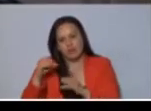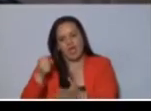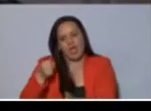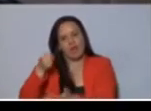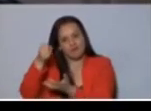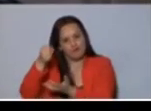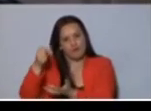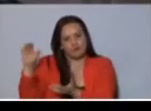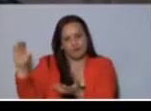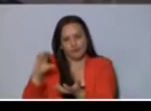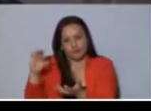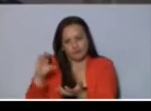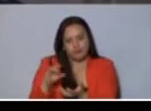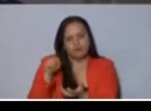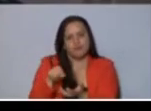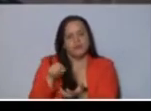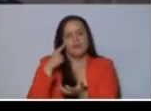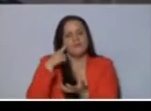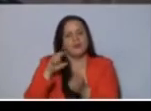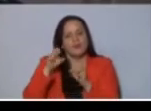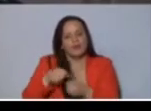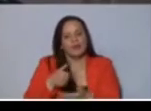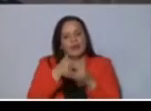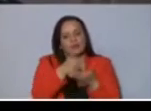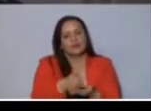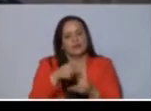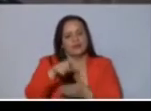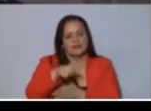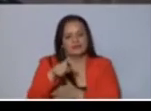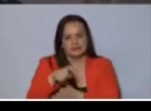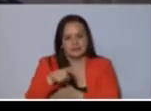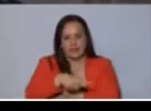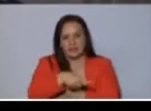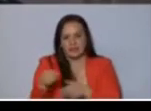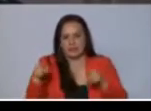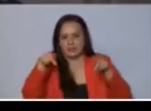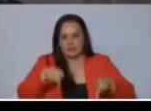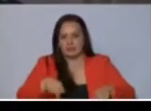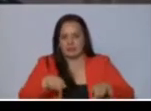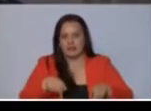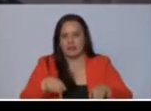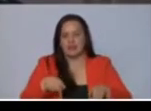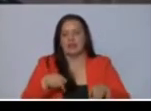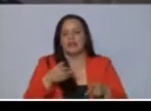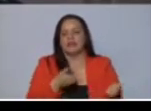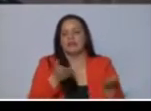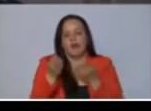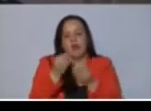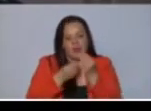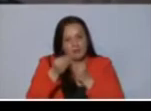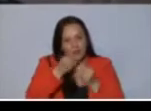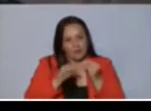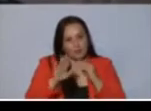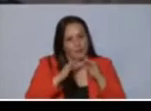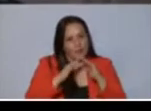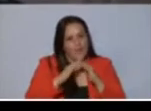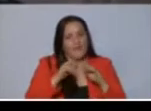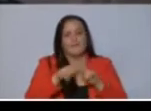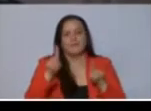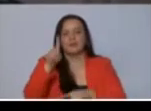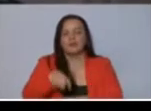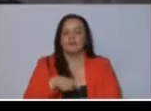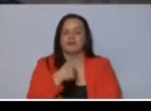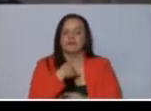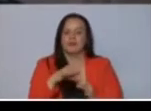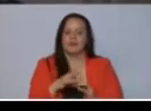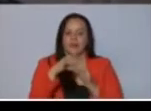necesidad para darle para que llegue el alimento a sus hogares, pero también tiene que tener la particularidad de atender las demandas